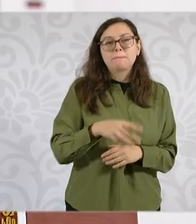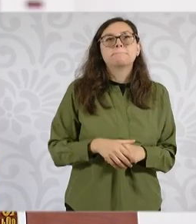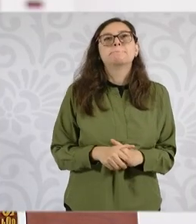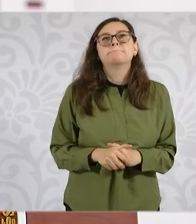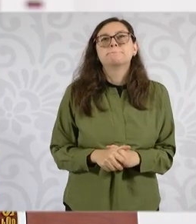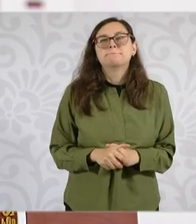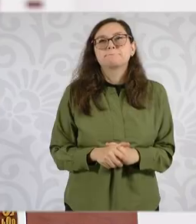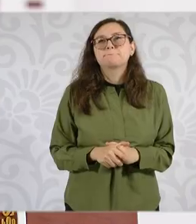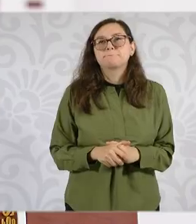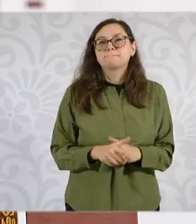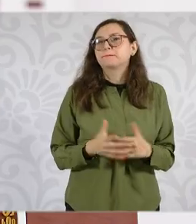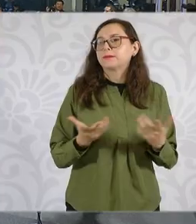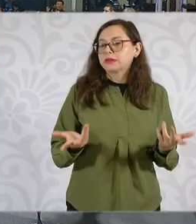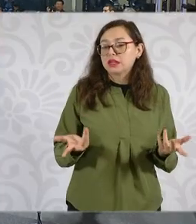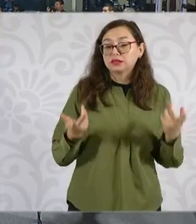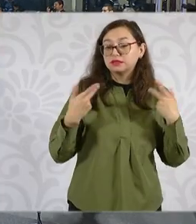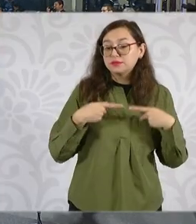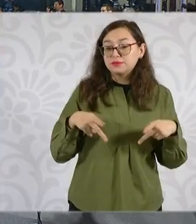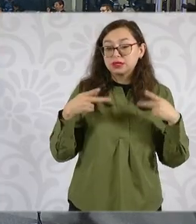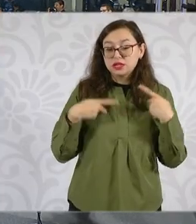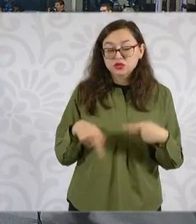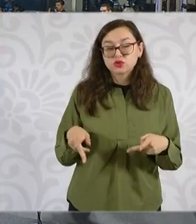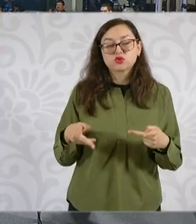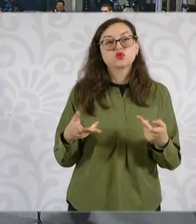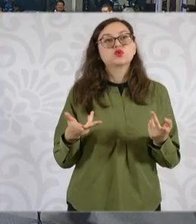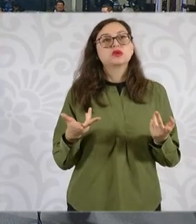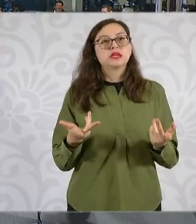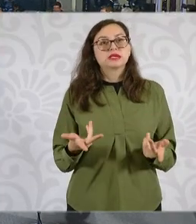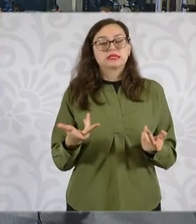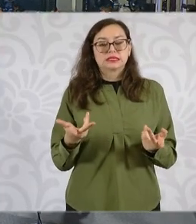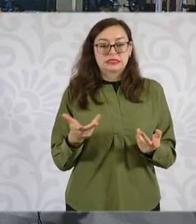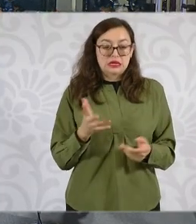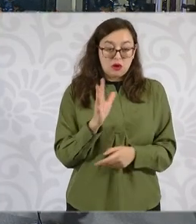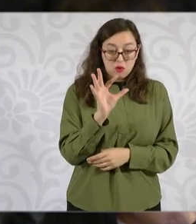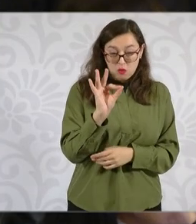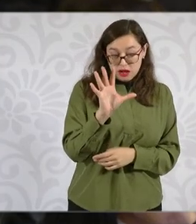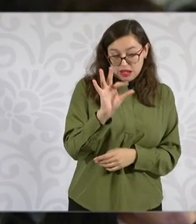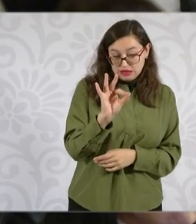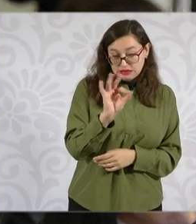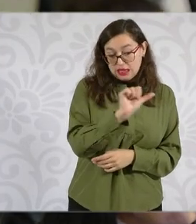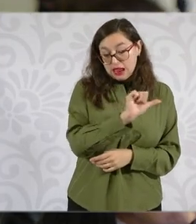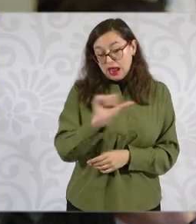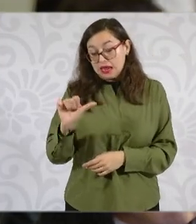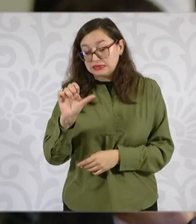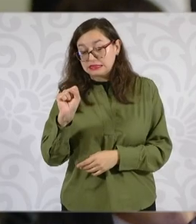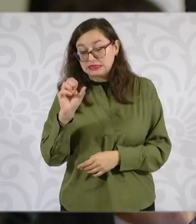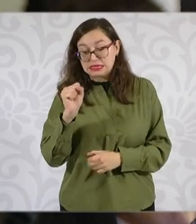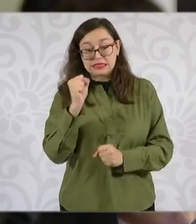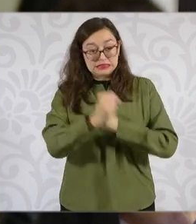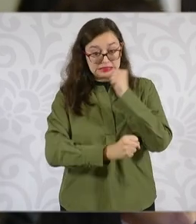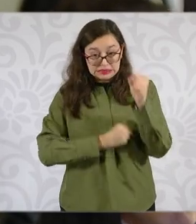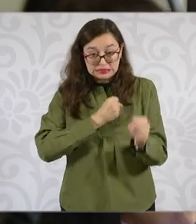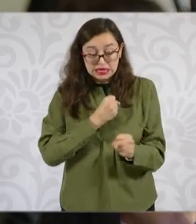es a la gente que tiene edades entre 40 y 60 años,